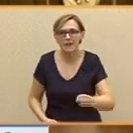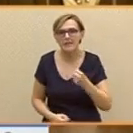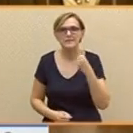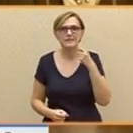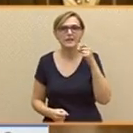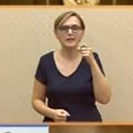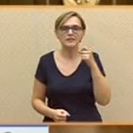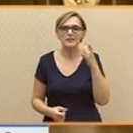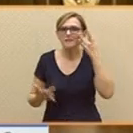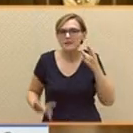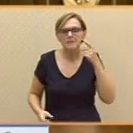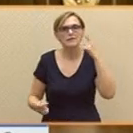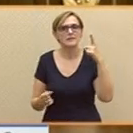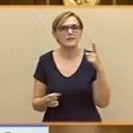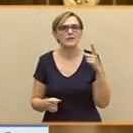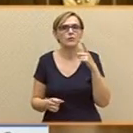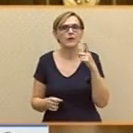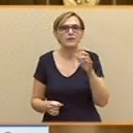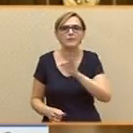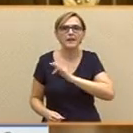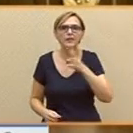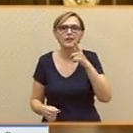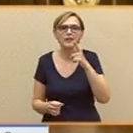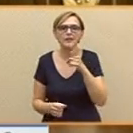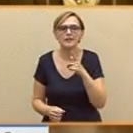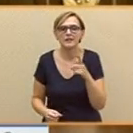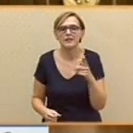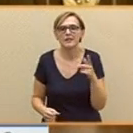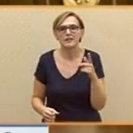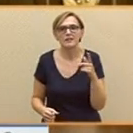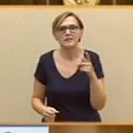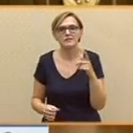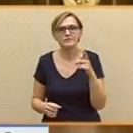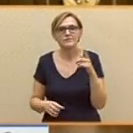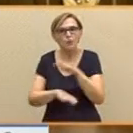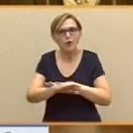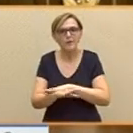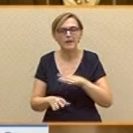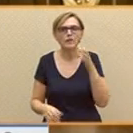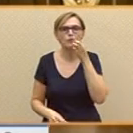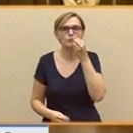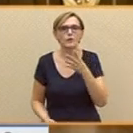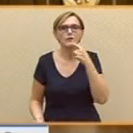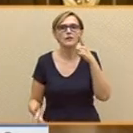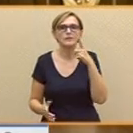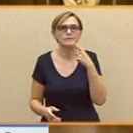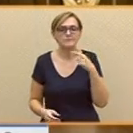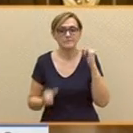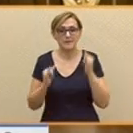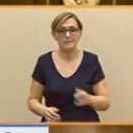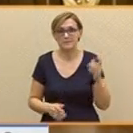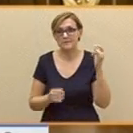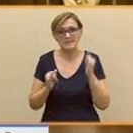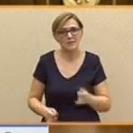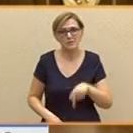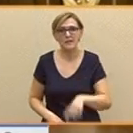gobierno. Estamos aquí por ellos y para ellos. Llegamos hasta aquí empujados por la gente, diciendo verdades como puños. Y hoy constituimos un